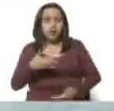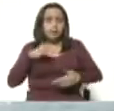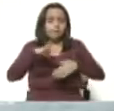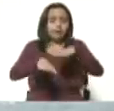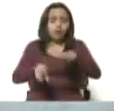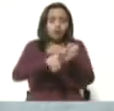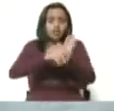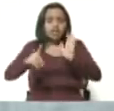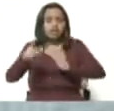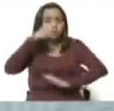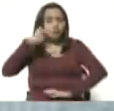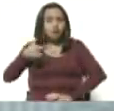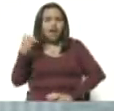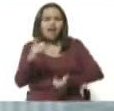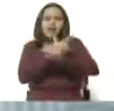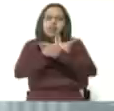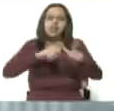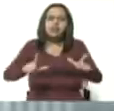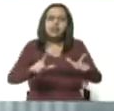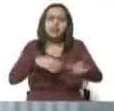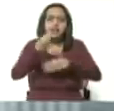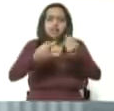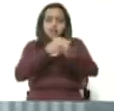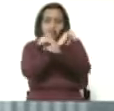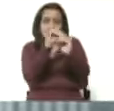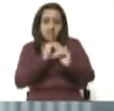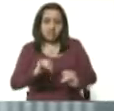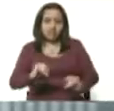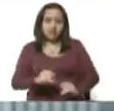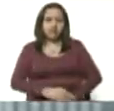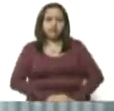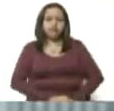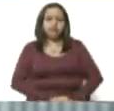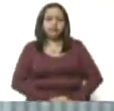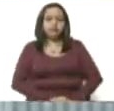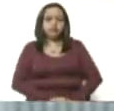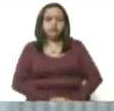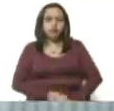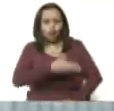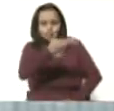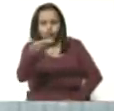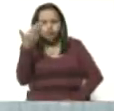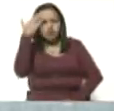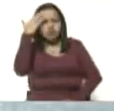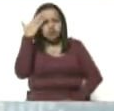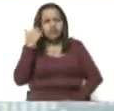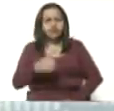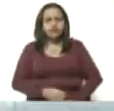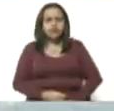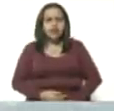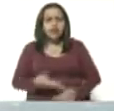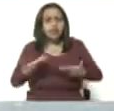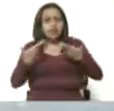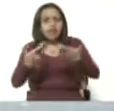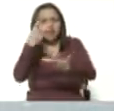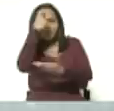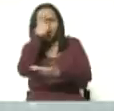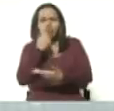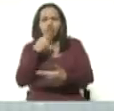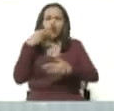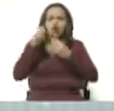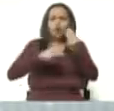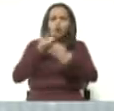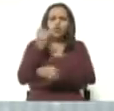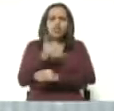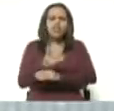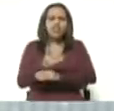al derecho de los pueblos a ser libres y a ser felices. Saben ustedes que darle el perfil de la ayuda humanitaria